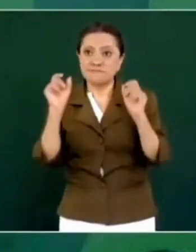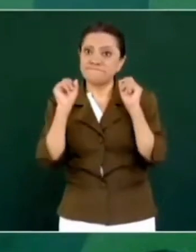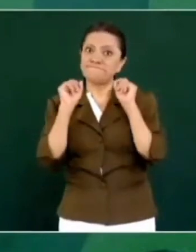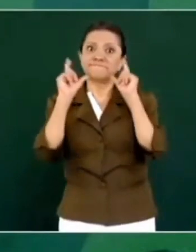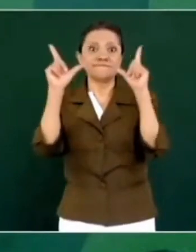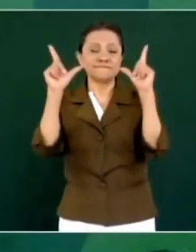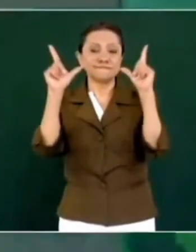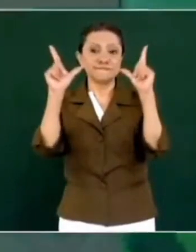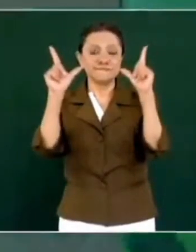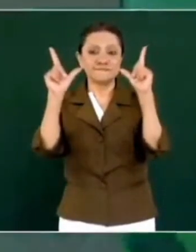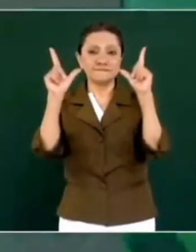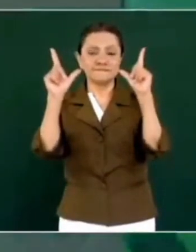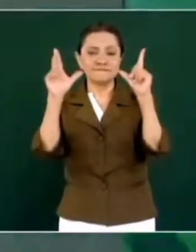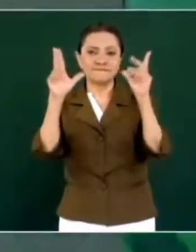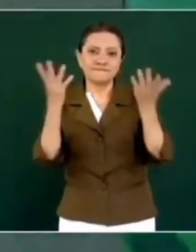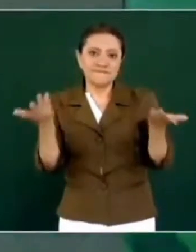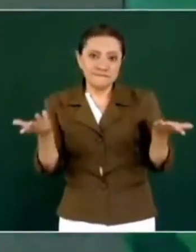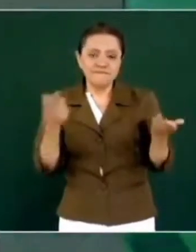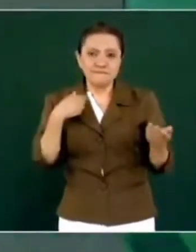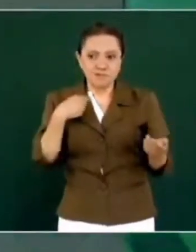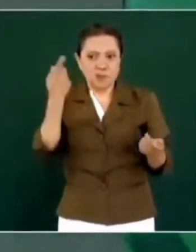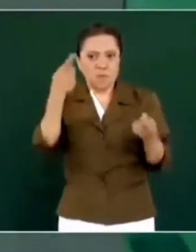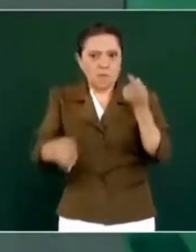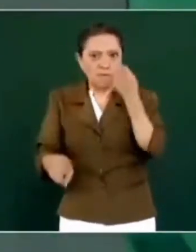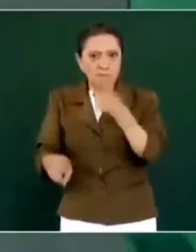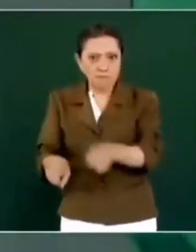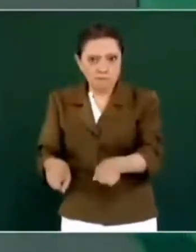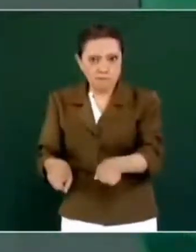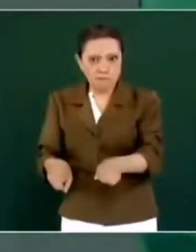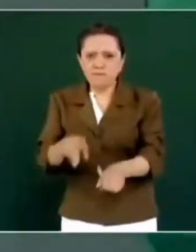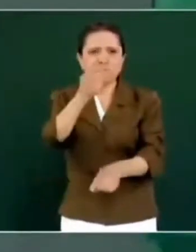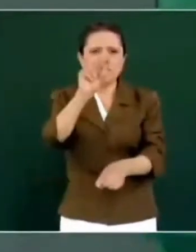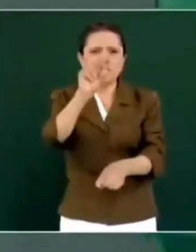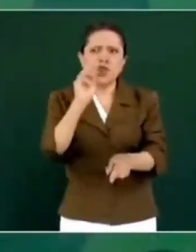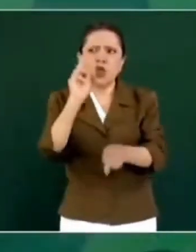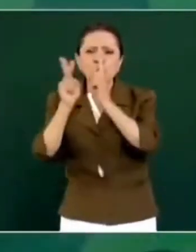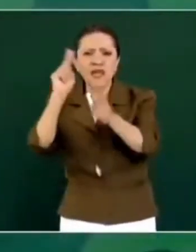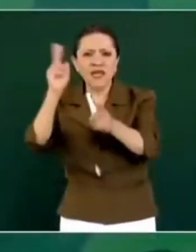y la instrucción que di es no hablen con los dirigentes